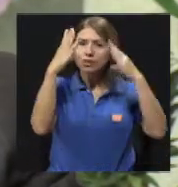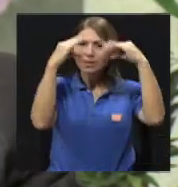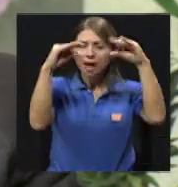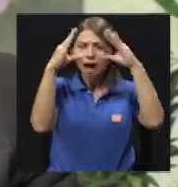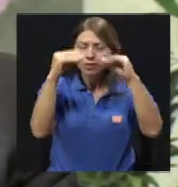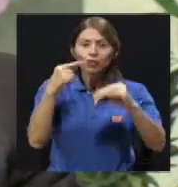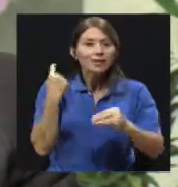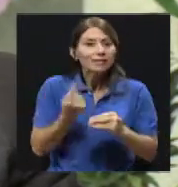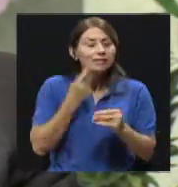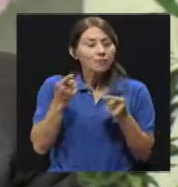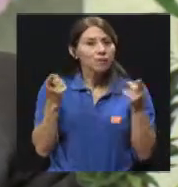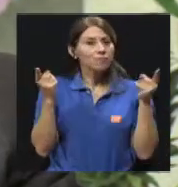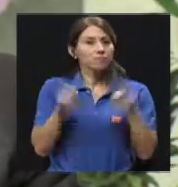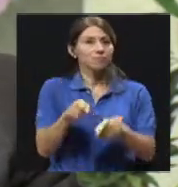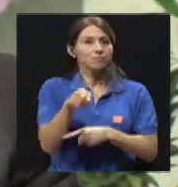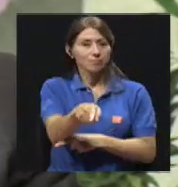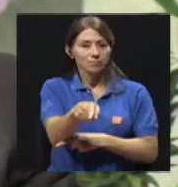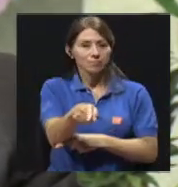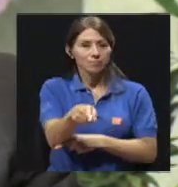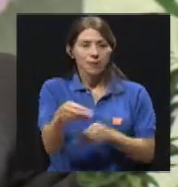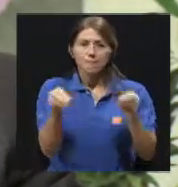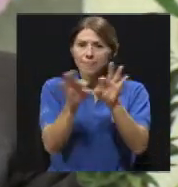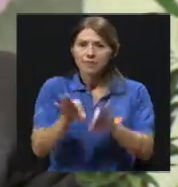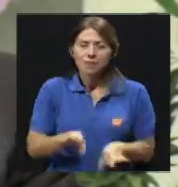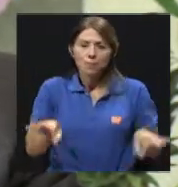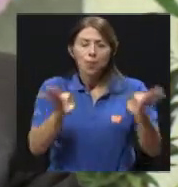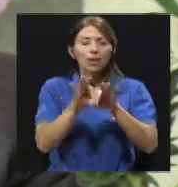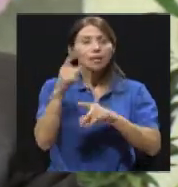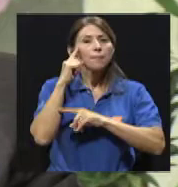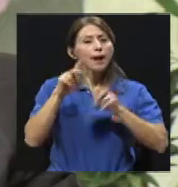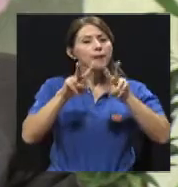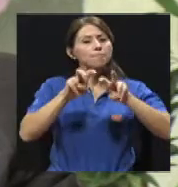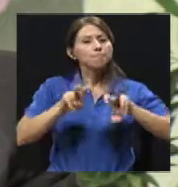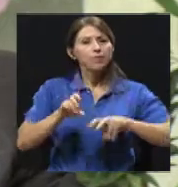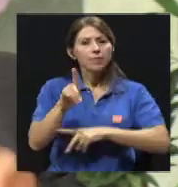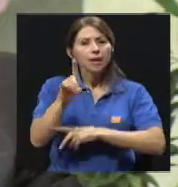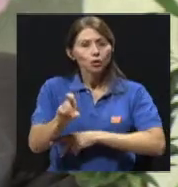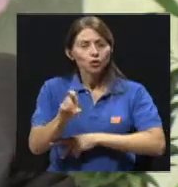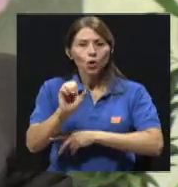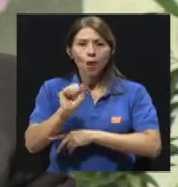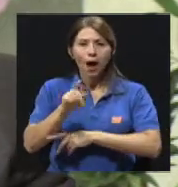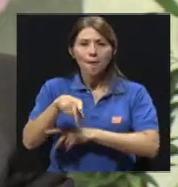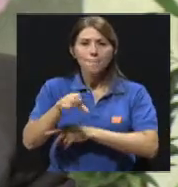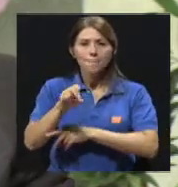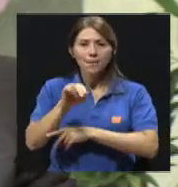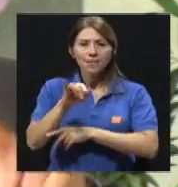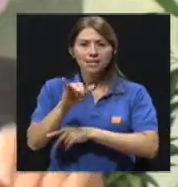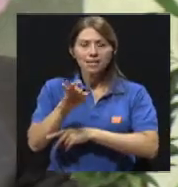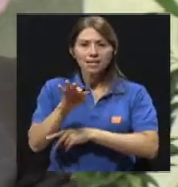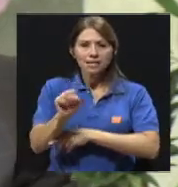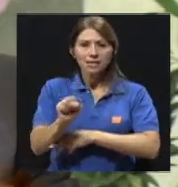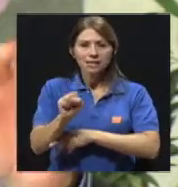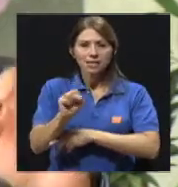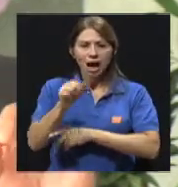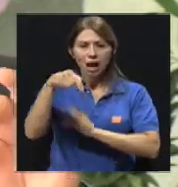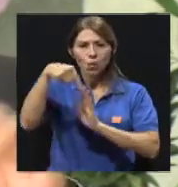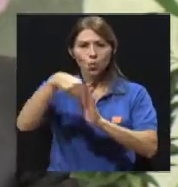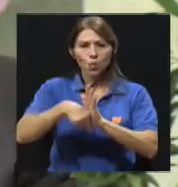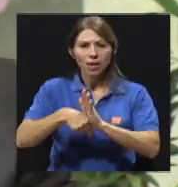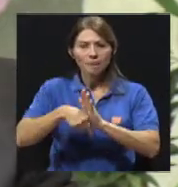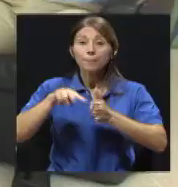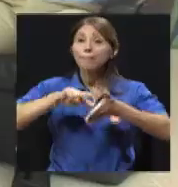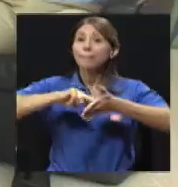predominantes, tal vez el más importante en el diagnóstico de apendicitis aguda es el dolor, pero de apellido persistente.